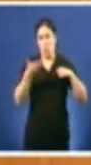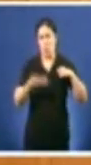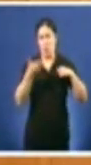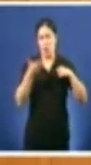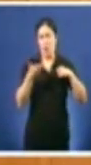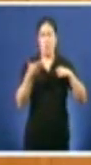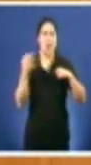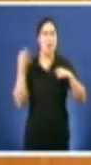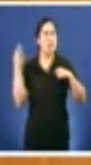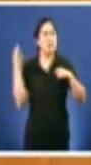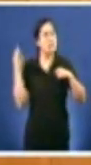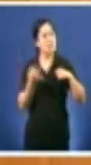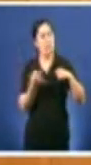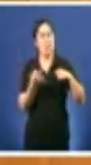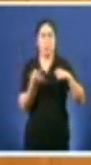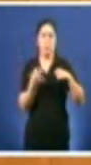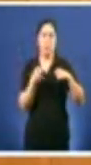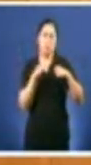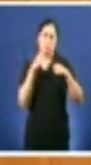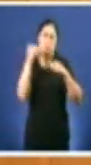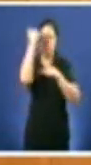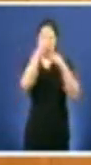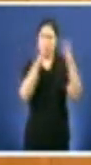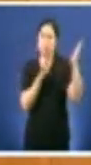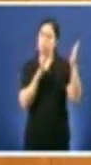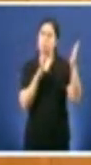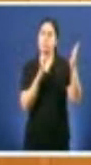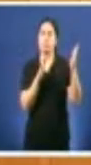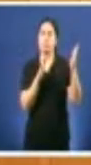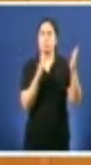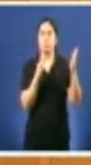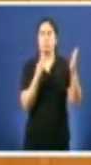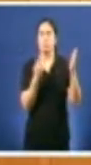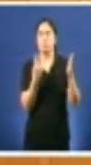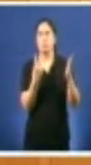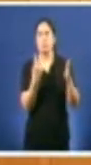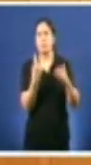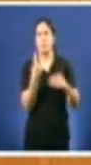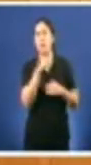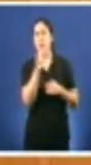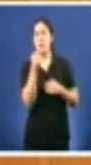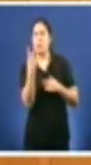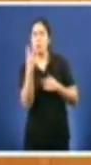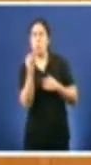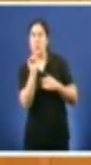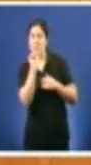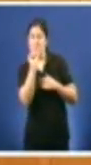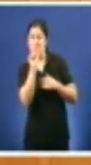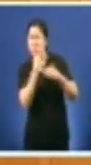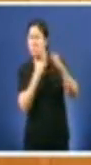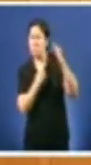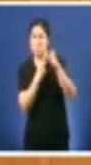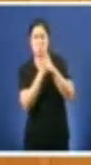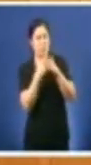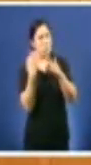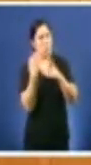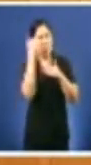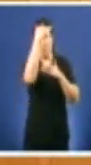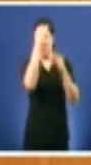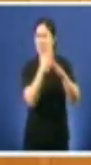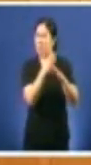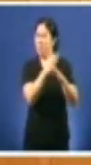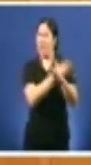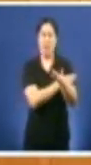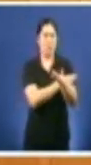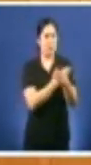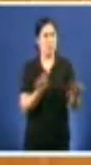como máximo 90 minutos ou se á extendéndose moito chegar aos 120 minutos algo imposible para as persoas que